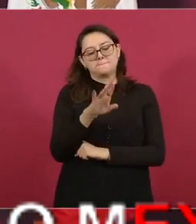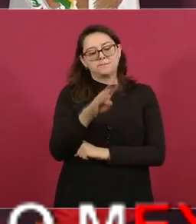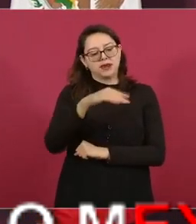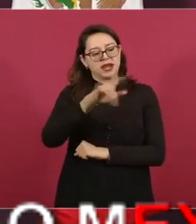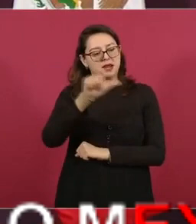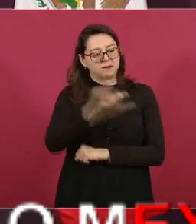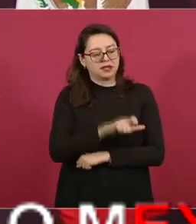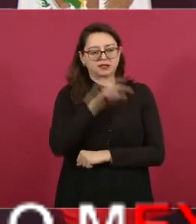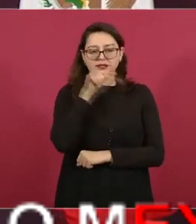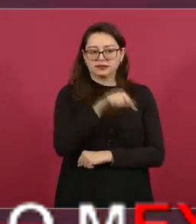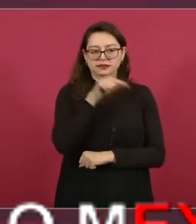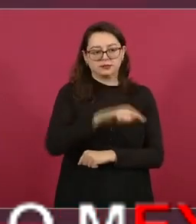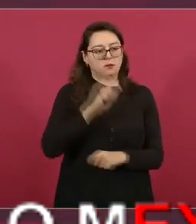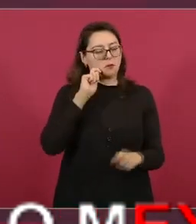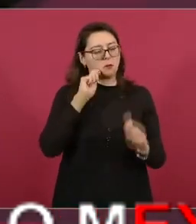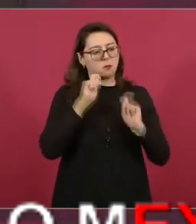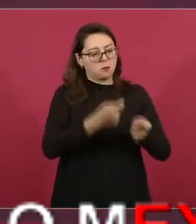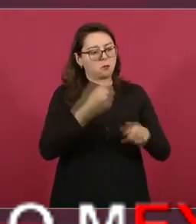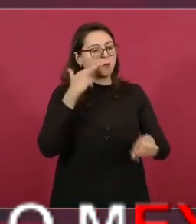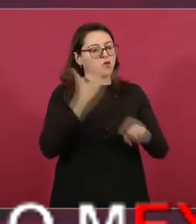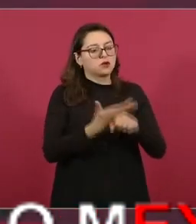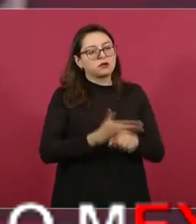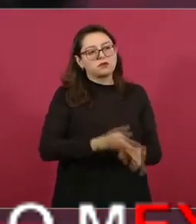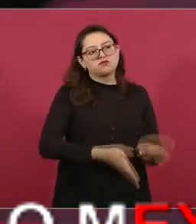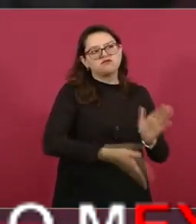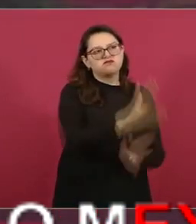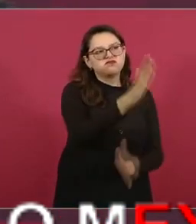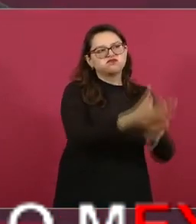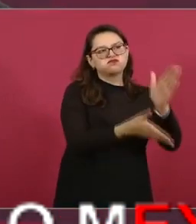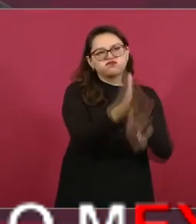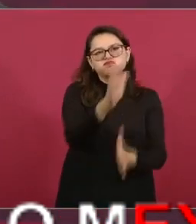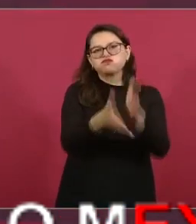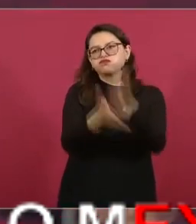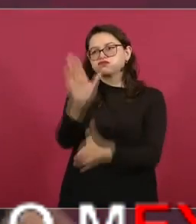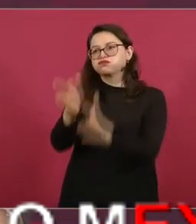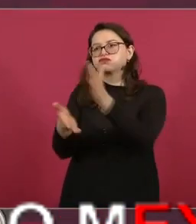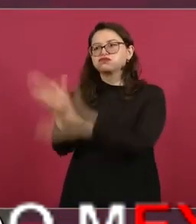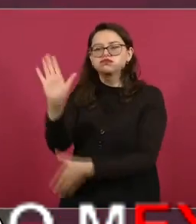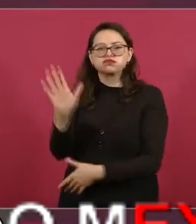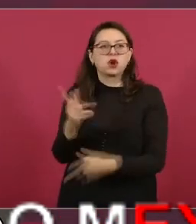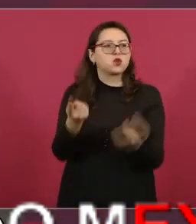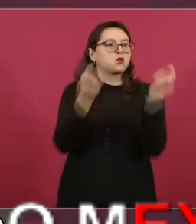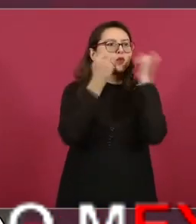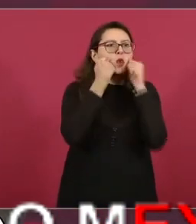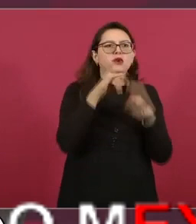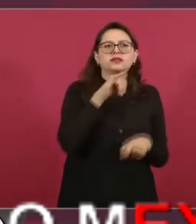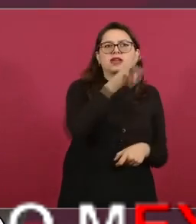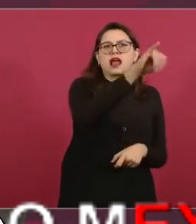hasta los pueblos más apartados ¿cómo no vamos a poder distribuir las medicinas